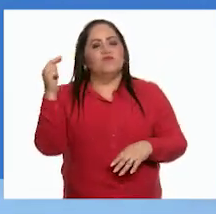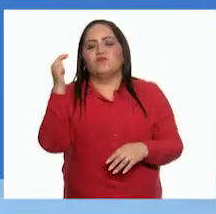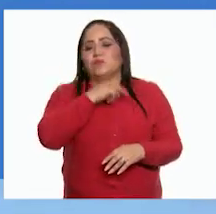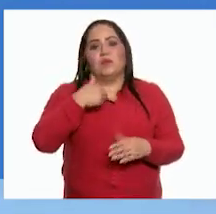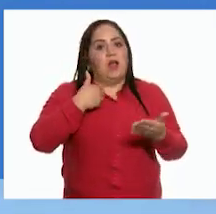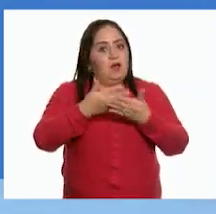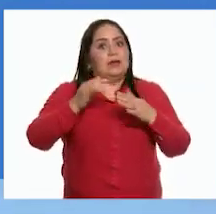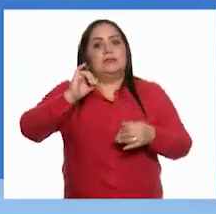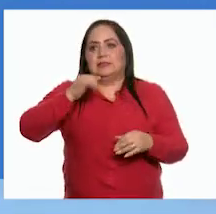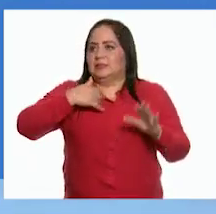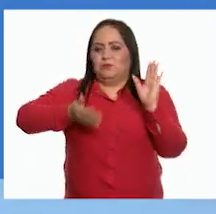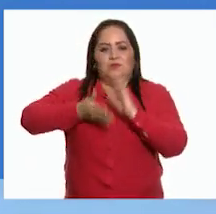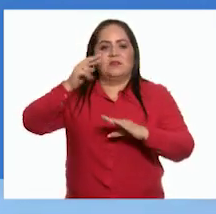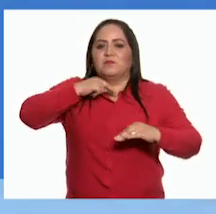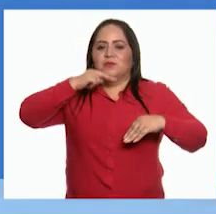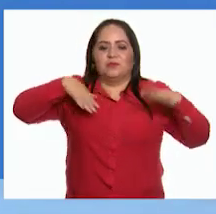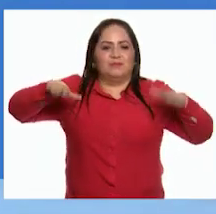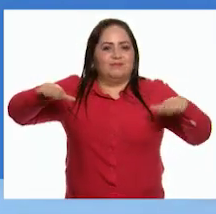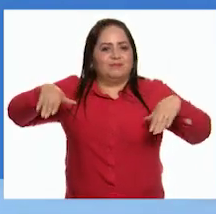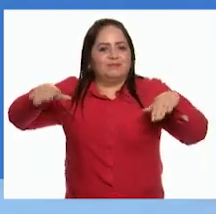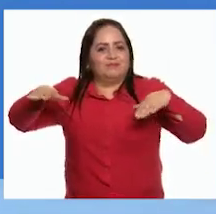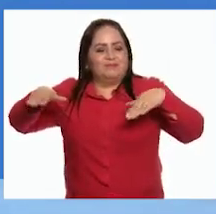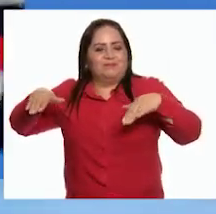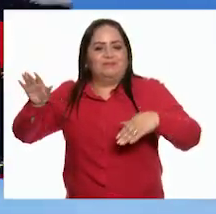¡Ahora sí! ¡Ya me voy volando!